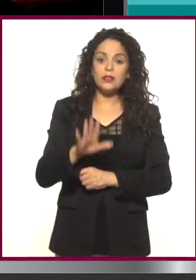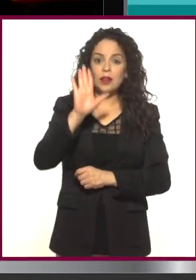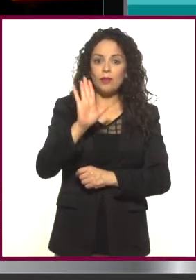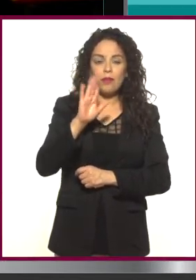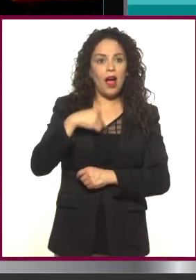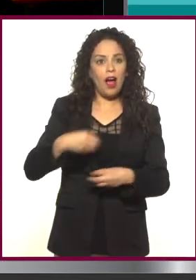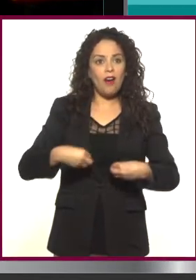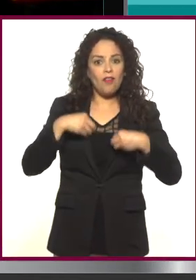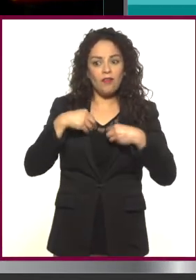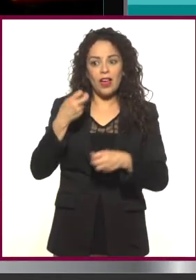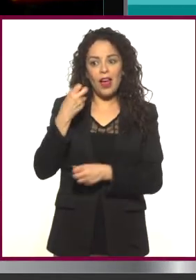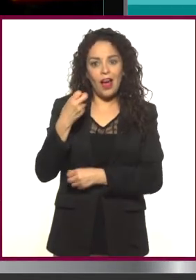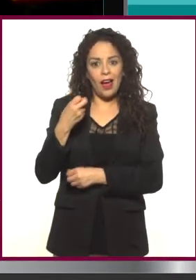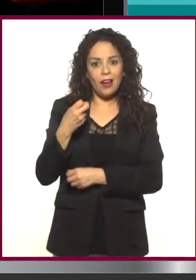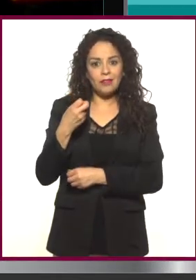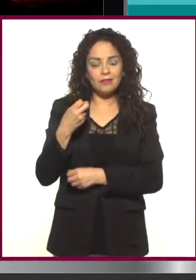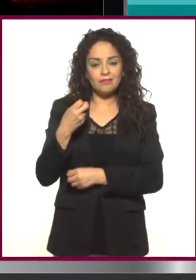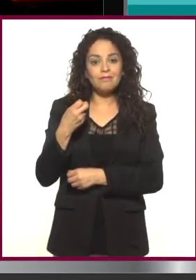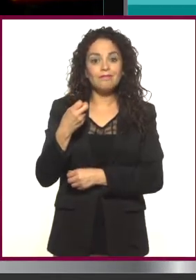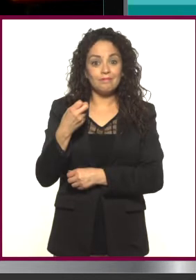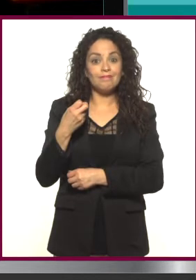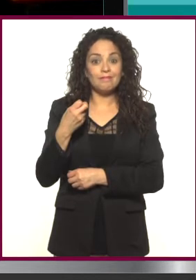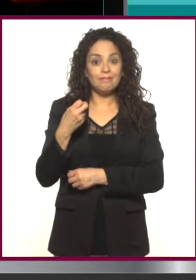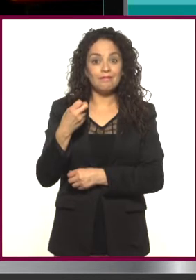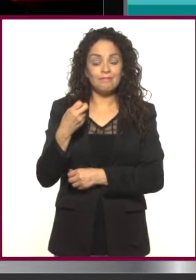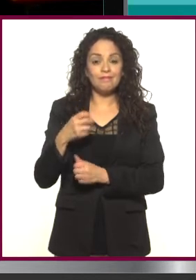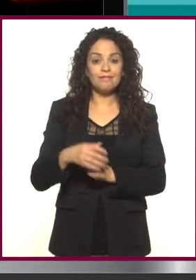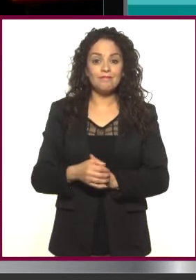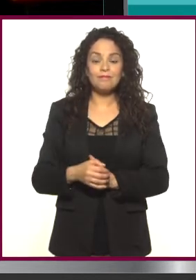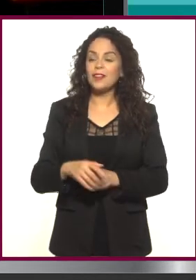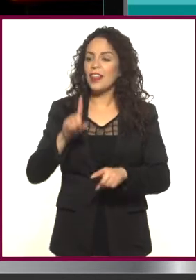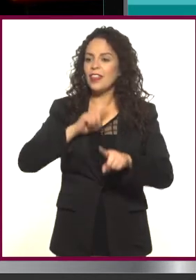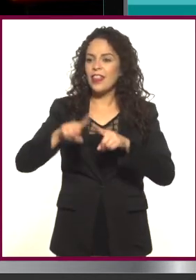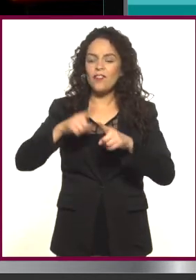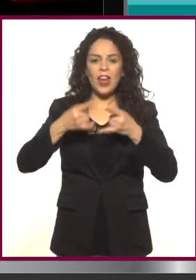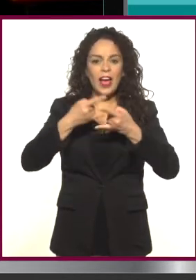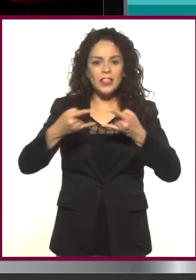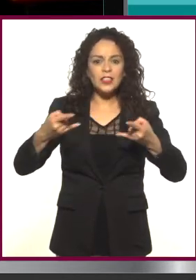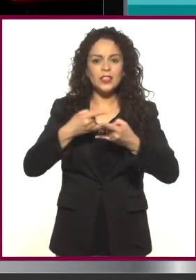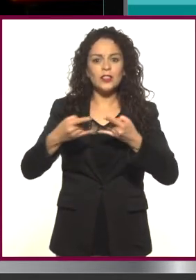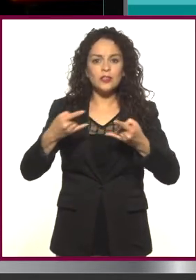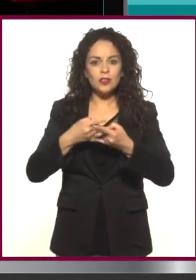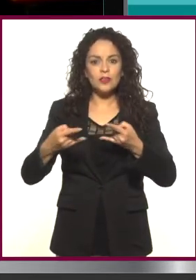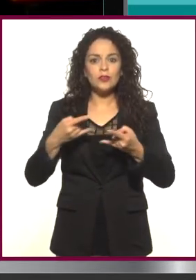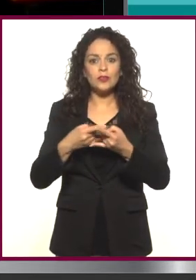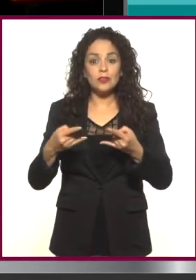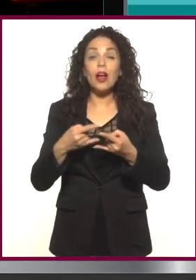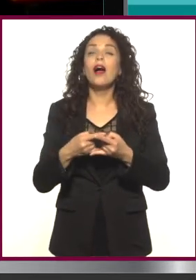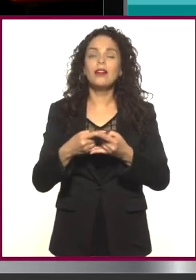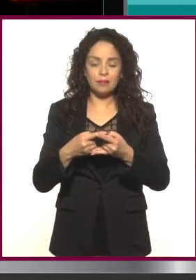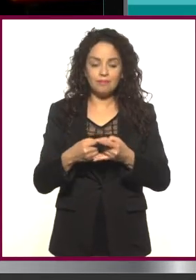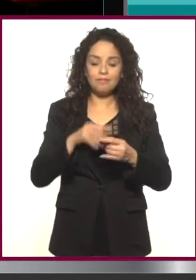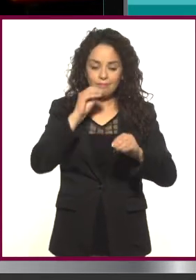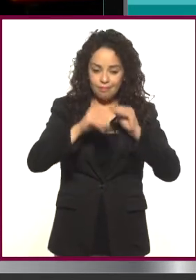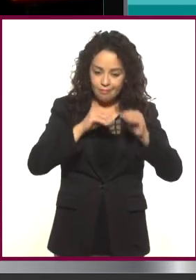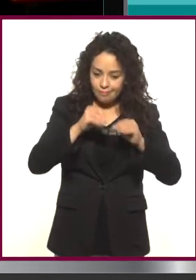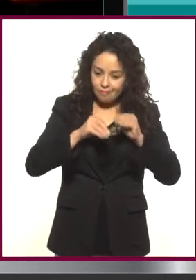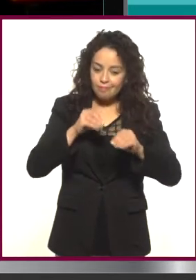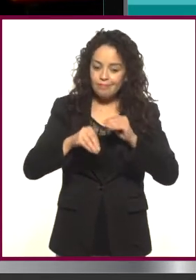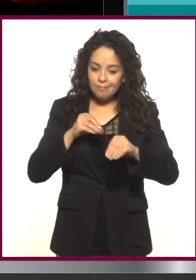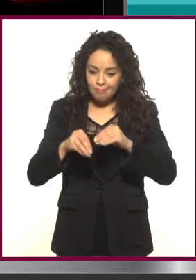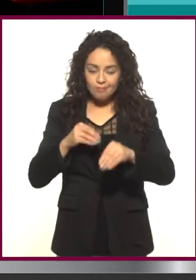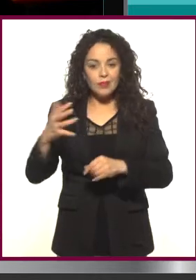y acampábamos en diferentes lugares y grabábamos historias, ¿no? Y las historias las íbamos topando sobre la marcha,